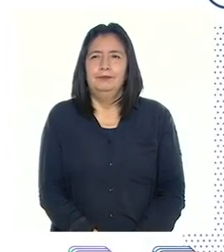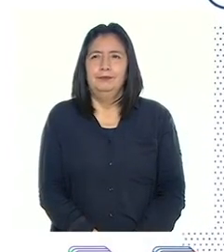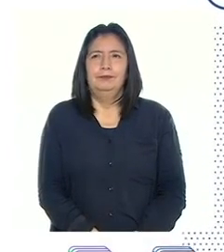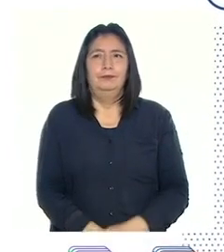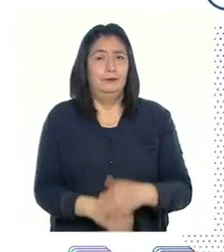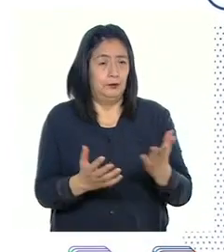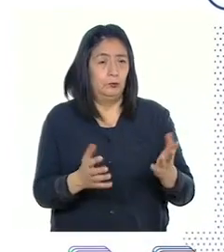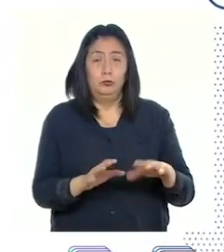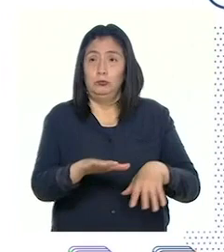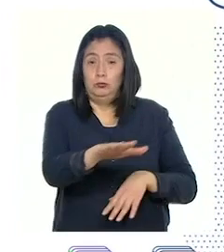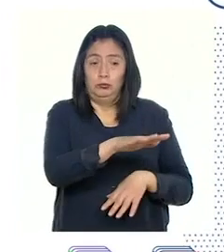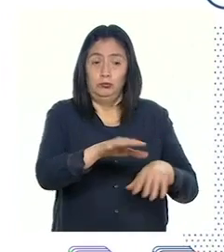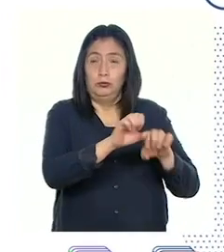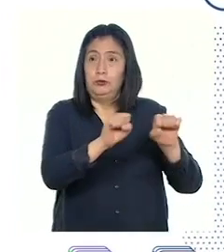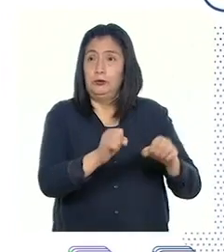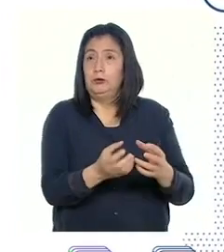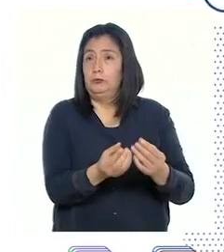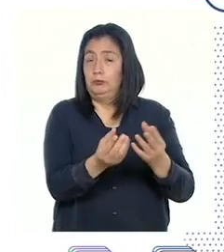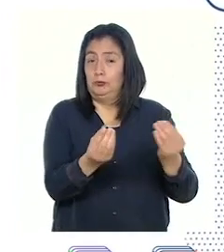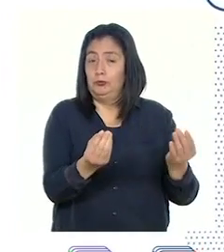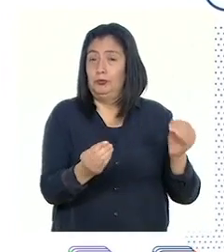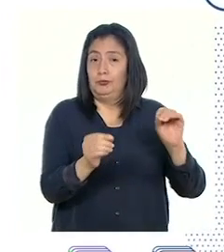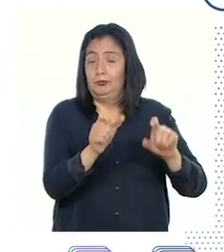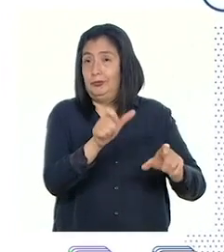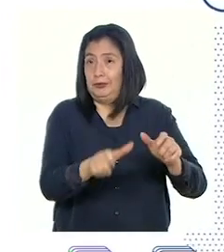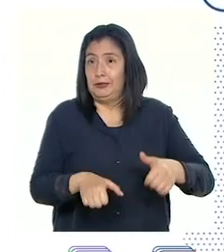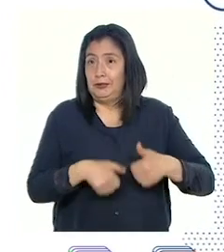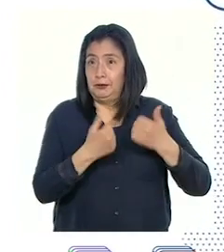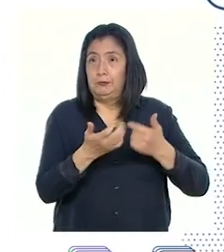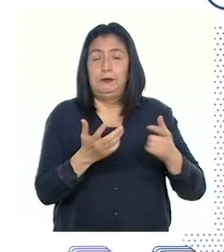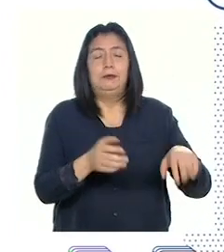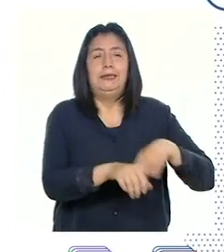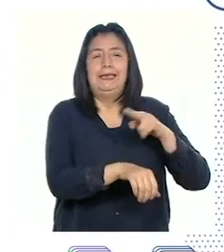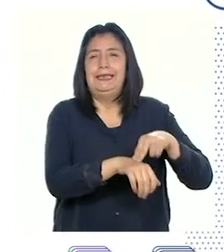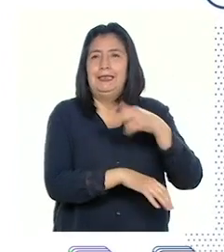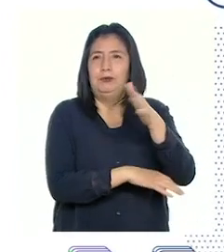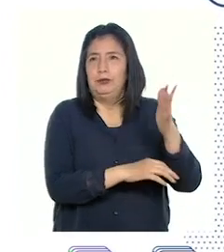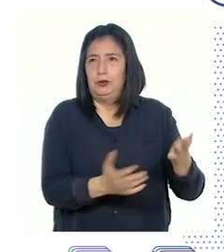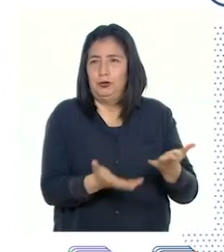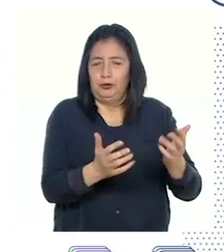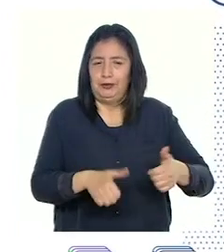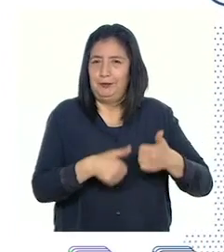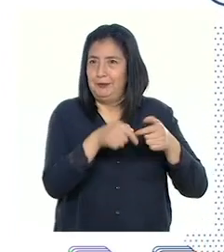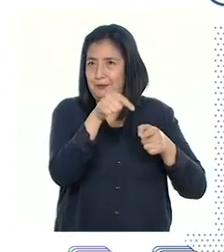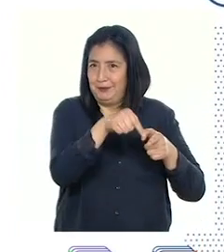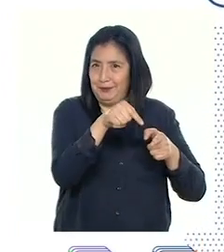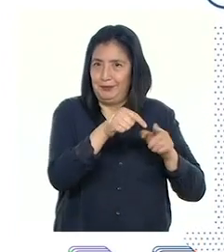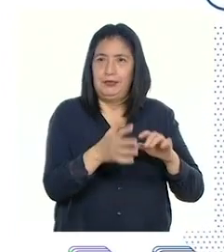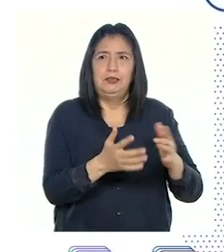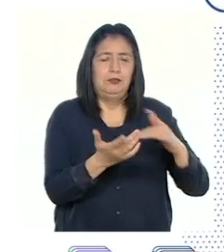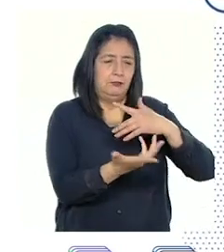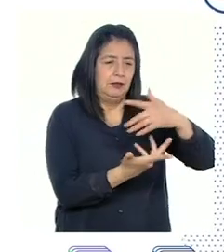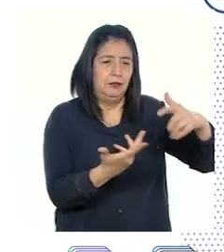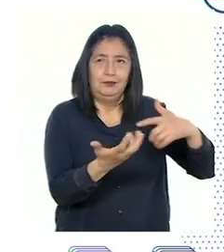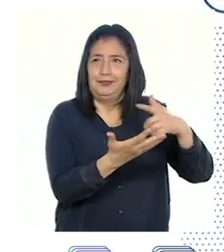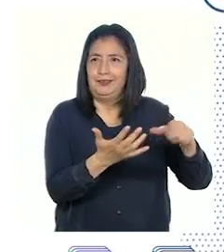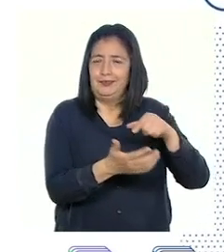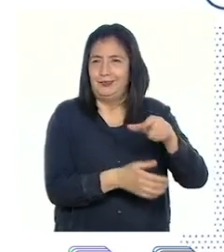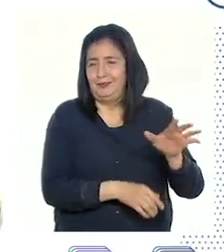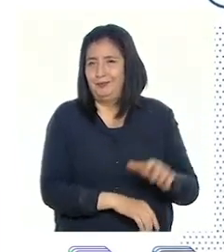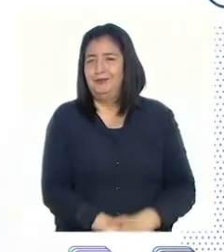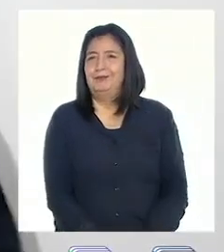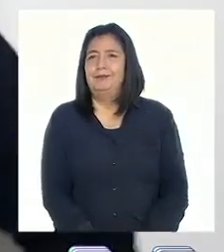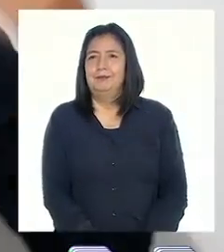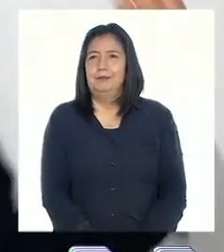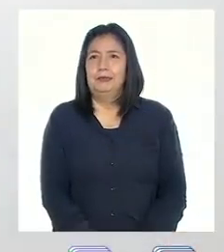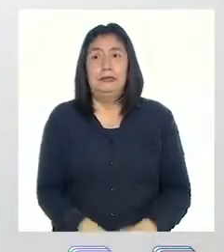Un ecosistema es un conjunto de seres vivos y el medio natural donde viven, además de las relaciones que existen entre